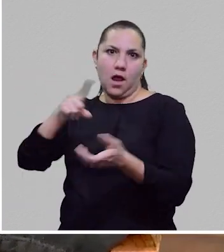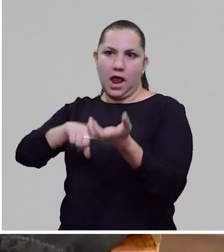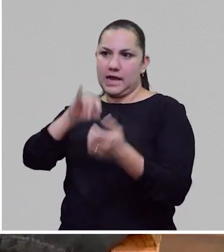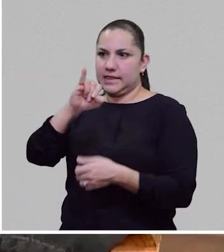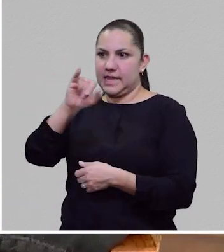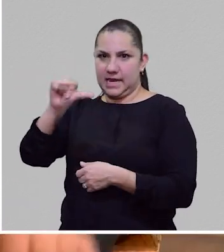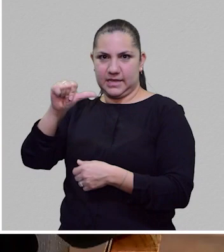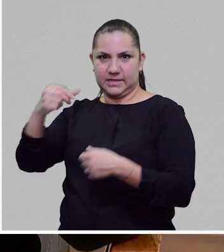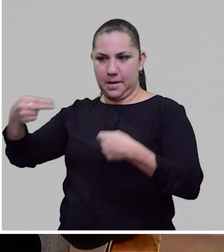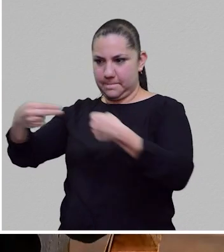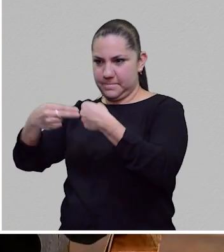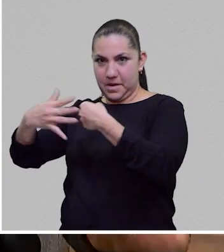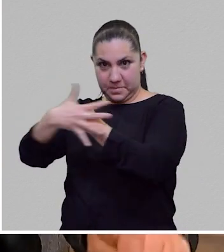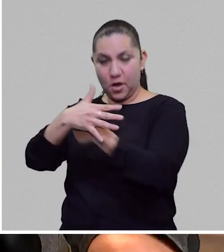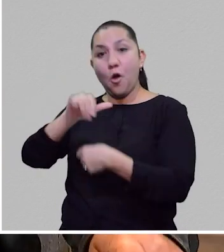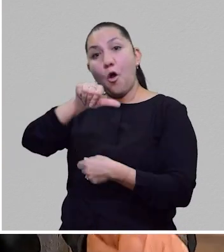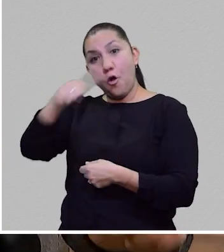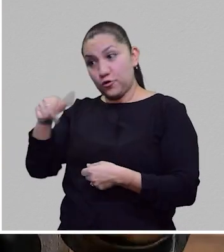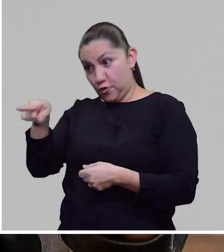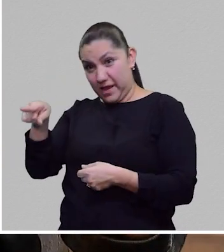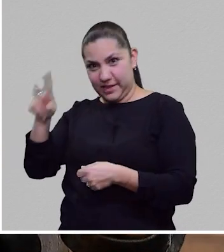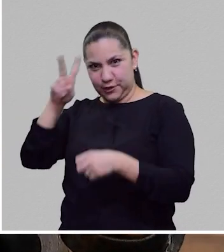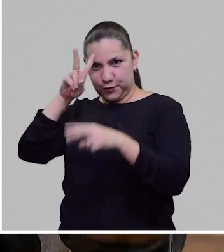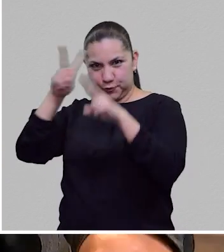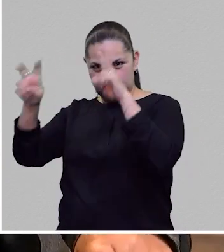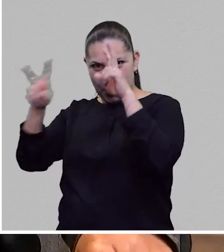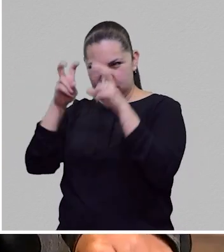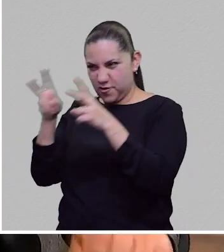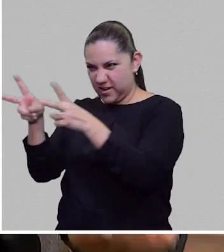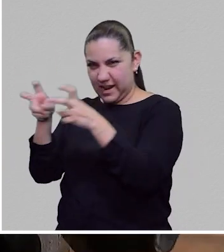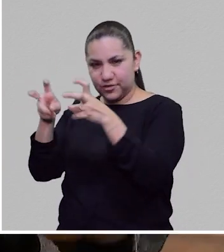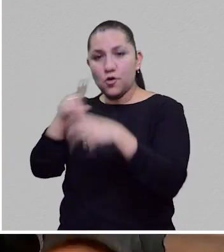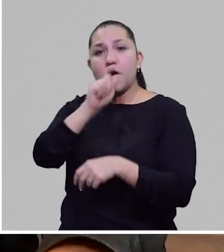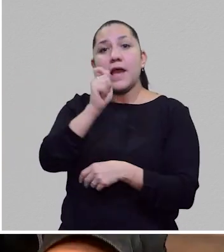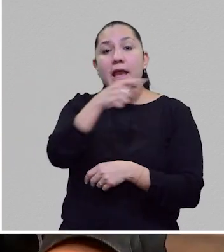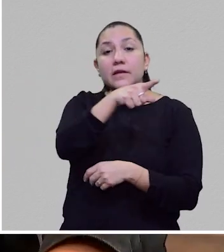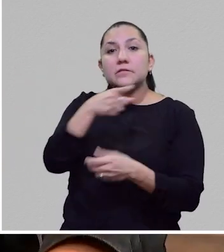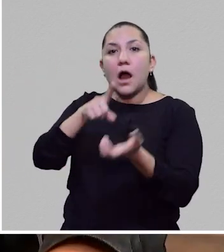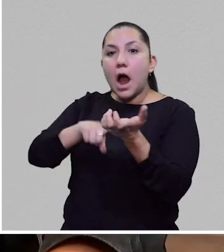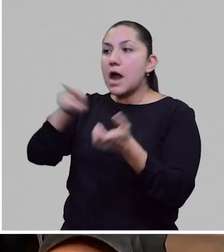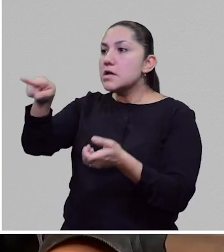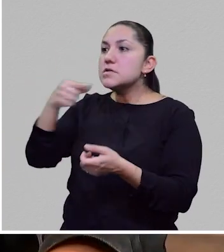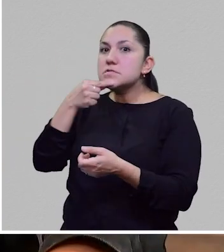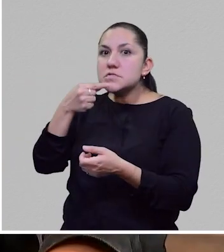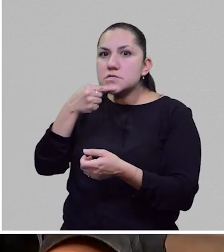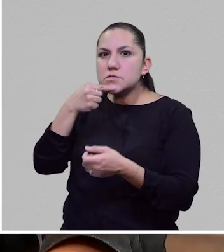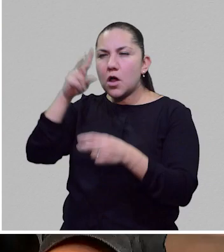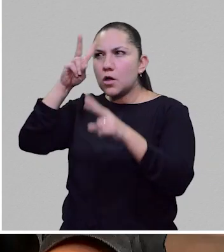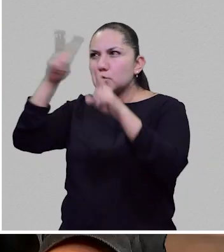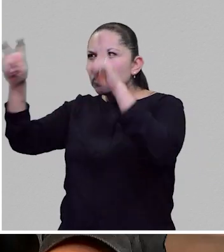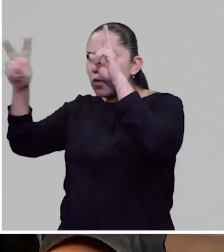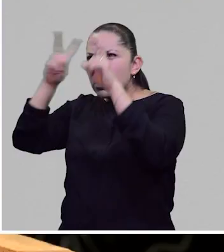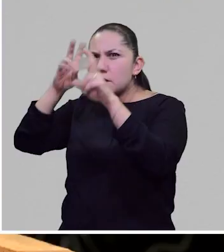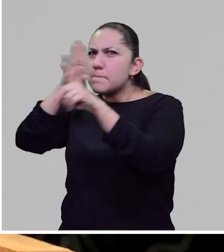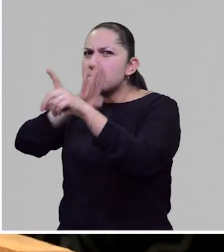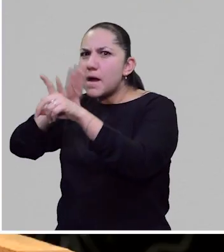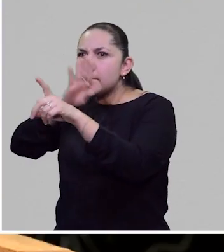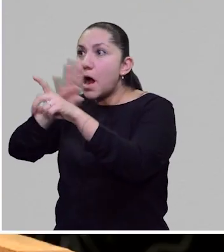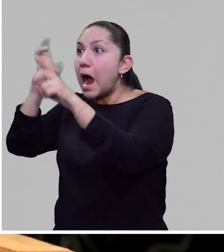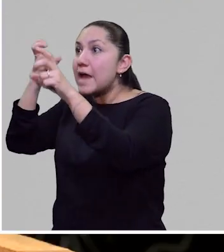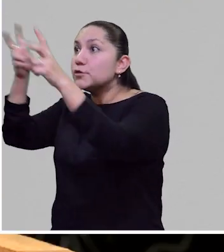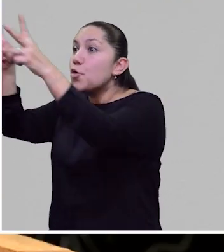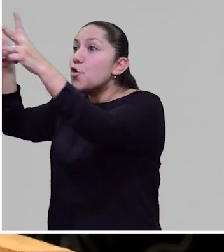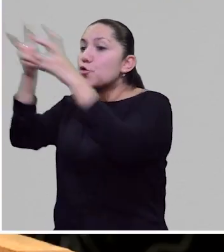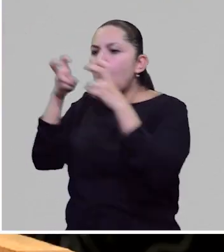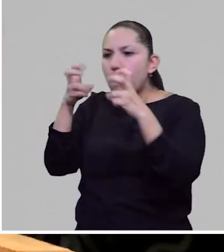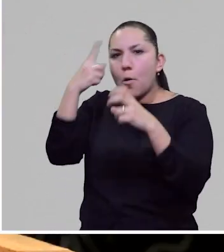Y el ladrón de sueños es un mosquito robot que se roba las pesadillas de los niños para hacer videojuegos. Qué chiste, ese además lo recuerdo